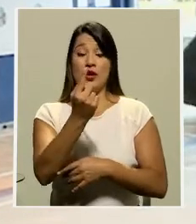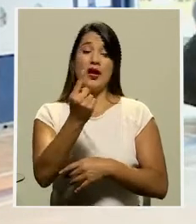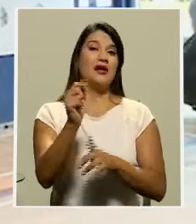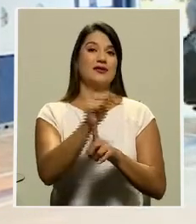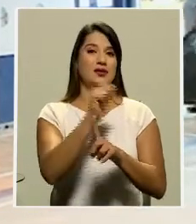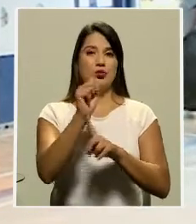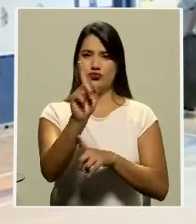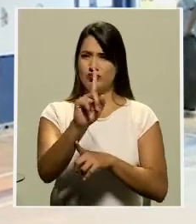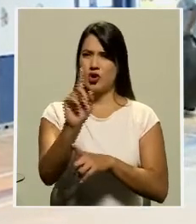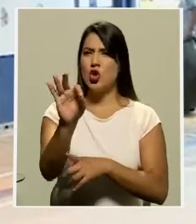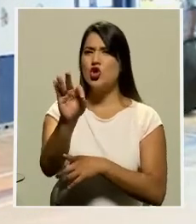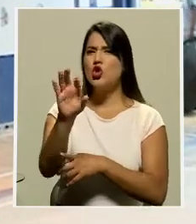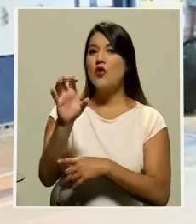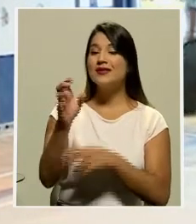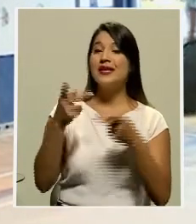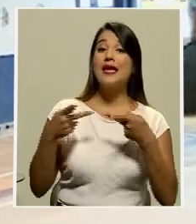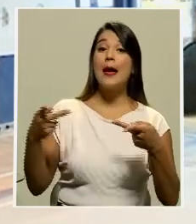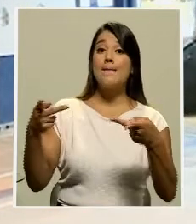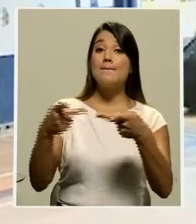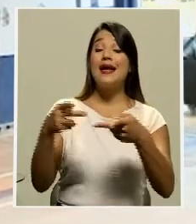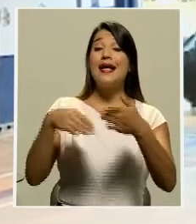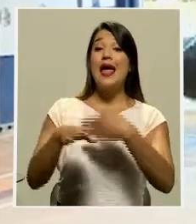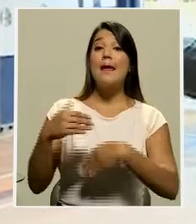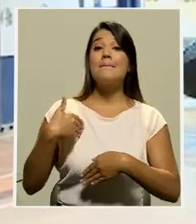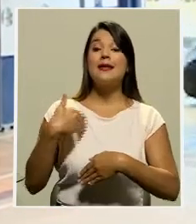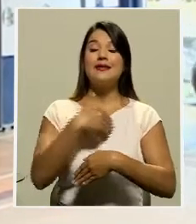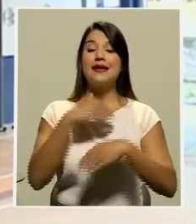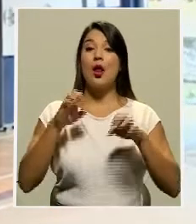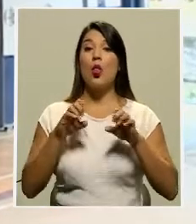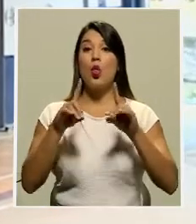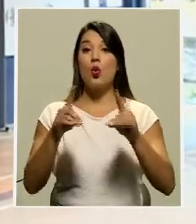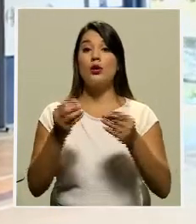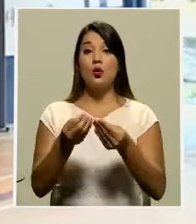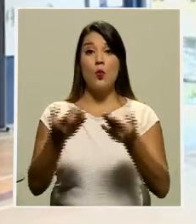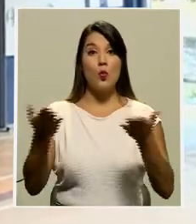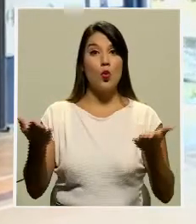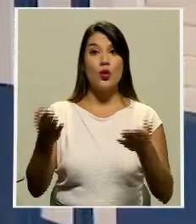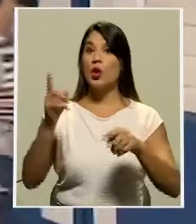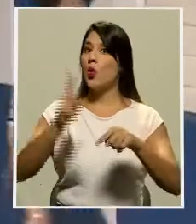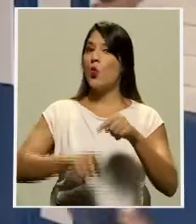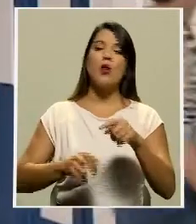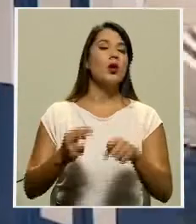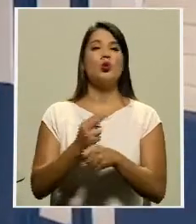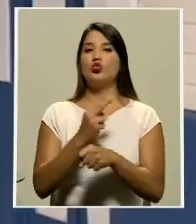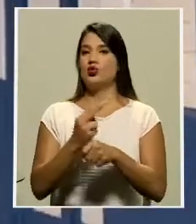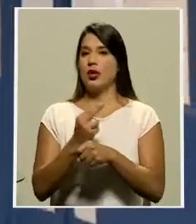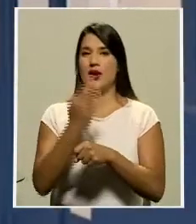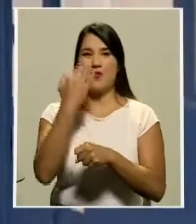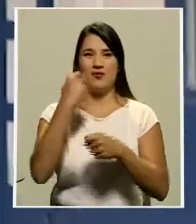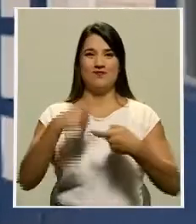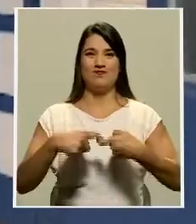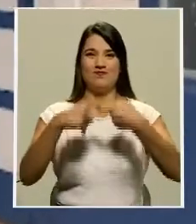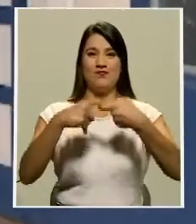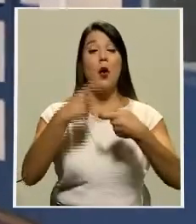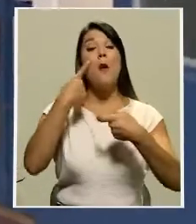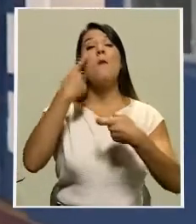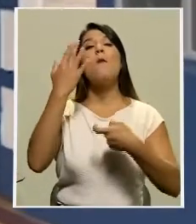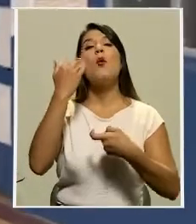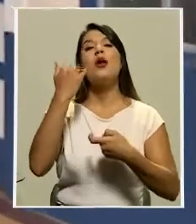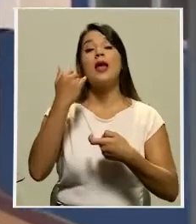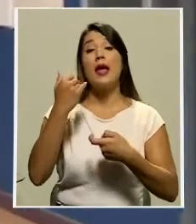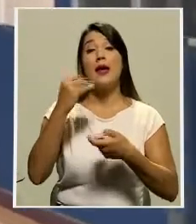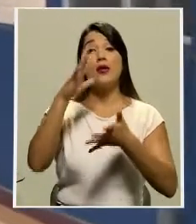cerca de 900 plazas de profesores del Ministerio de Educación Pública no se han renovado consecuencia del recorte presupuestario